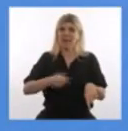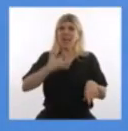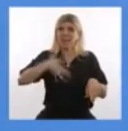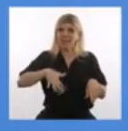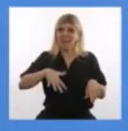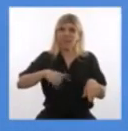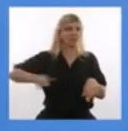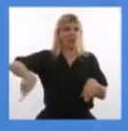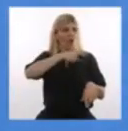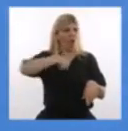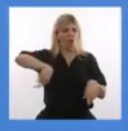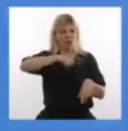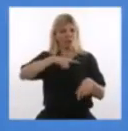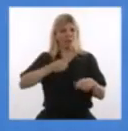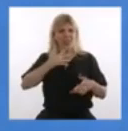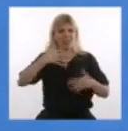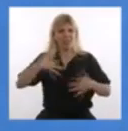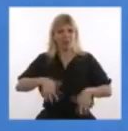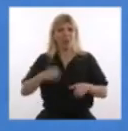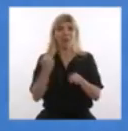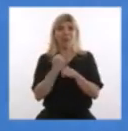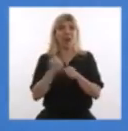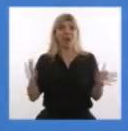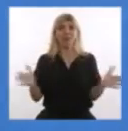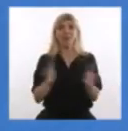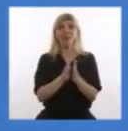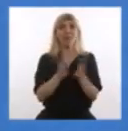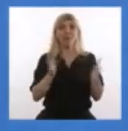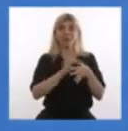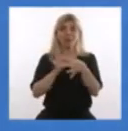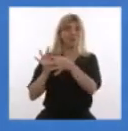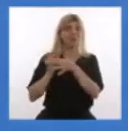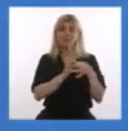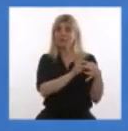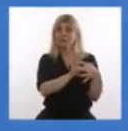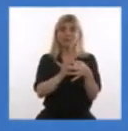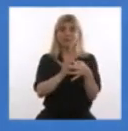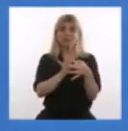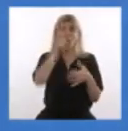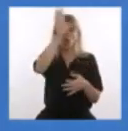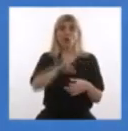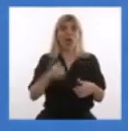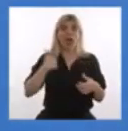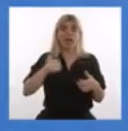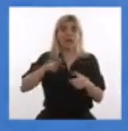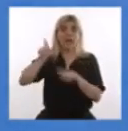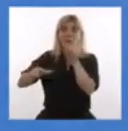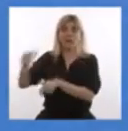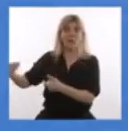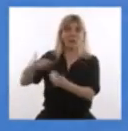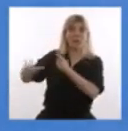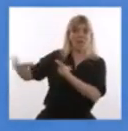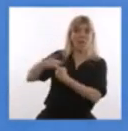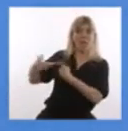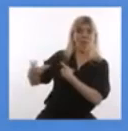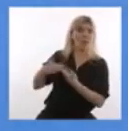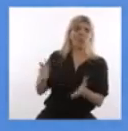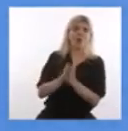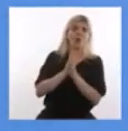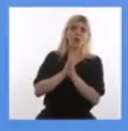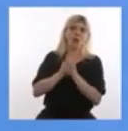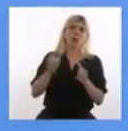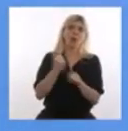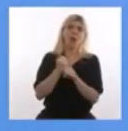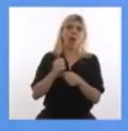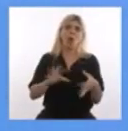todos entendimos, que trabajemos juntos, que hay un país que nos reclama que trabajemos unidos. Y que más